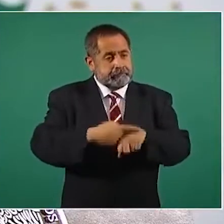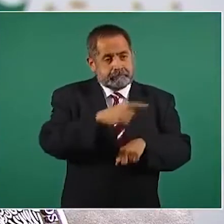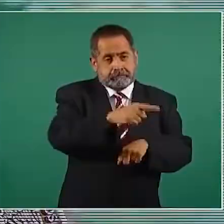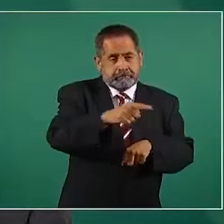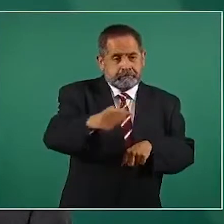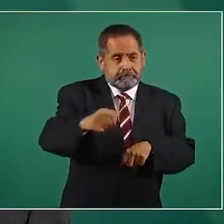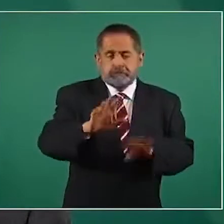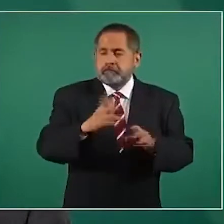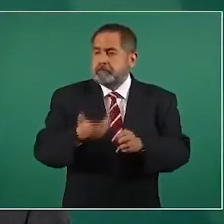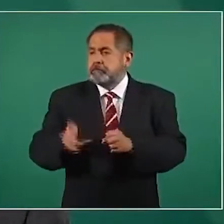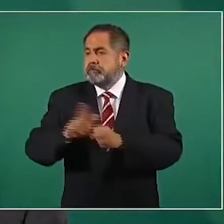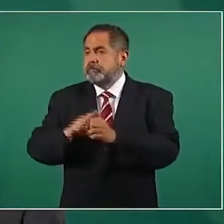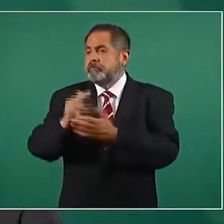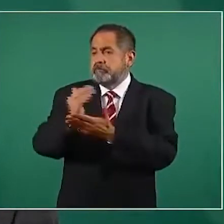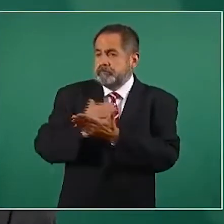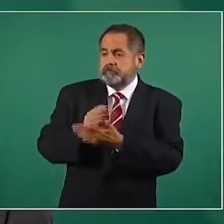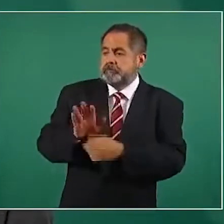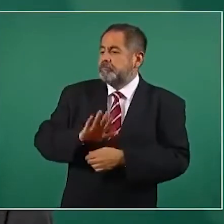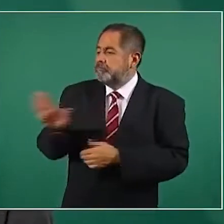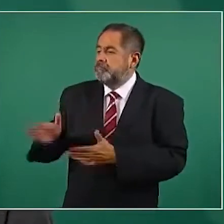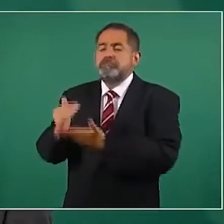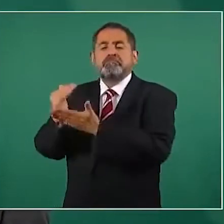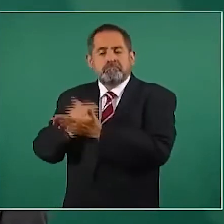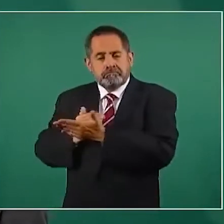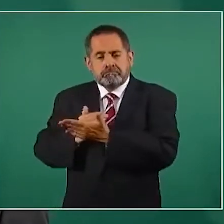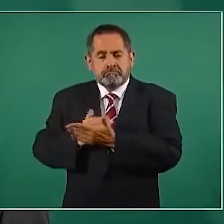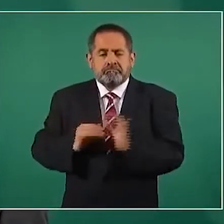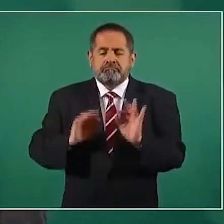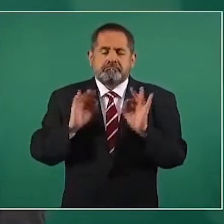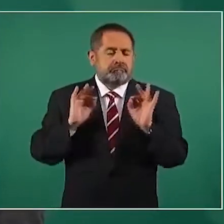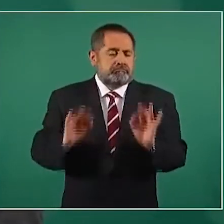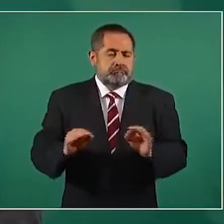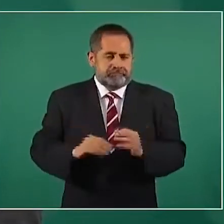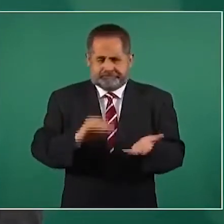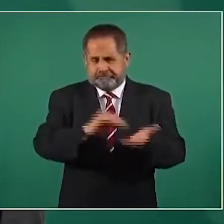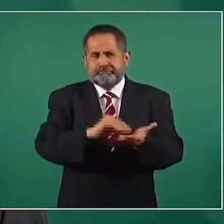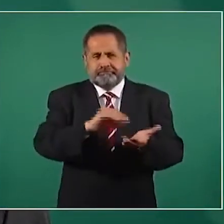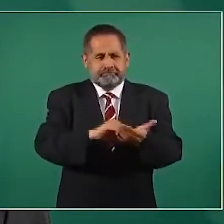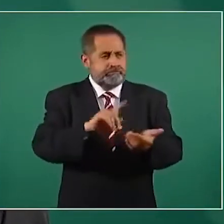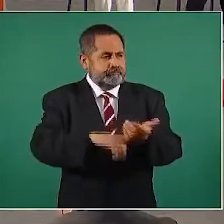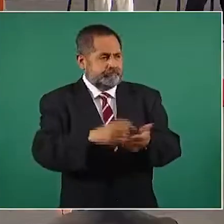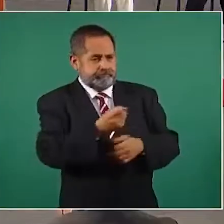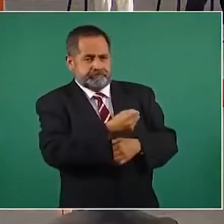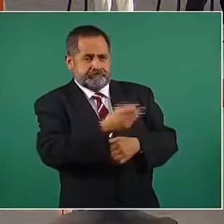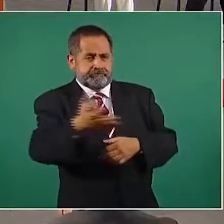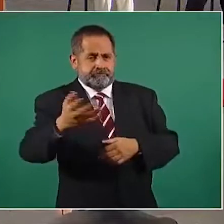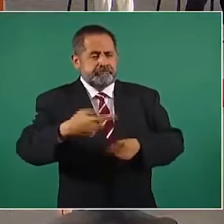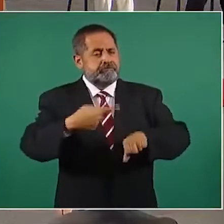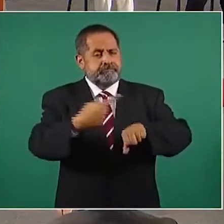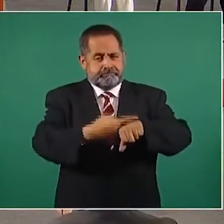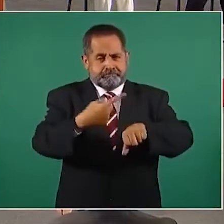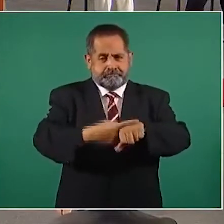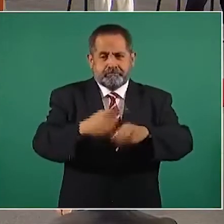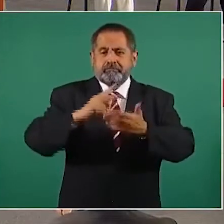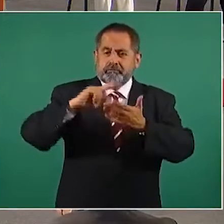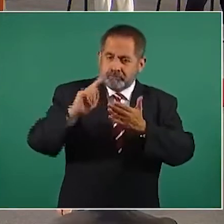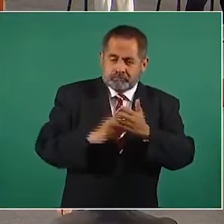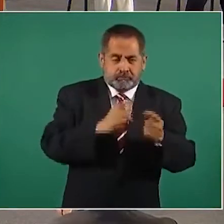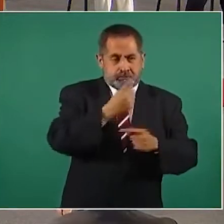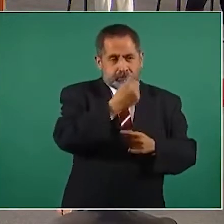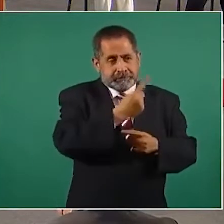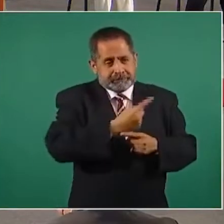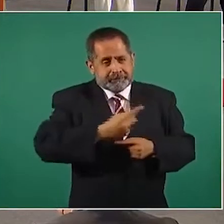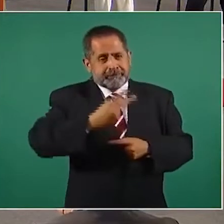hospitalización y las defunciones. Esto quiere decir que, aunque tenemos el momento del tercer repunte en donde